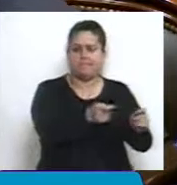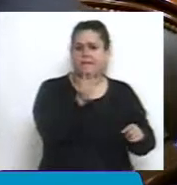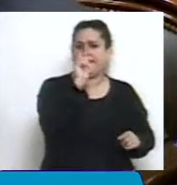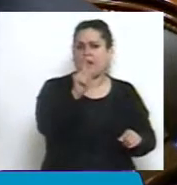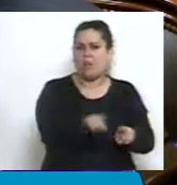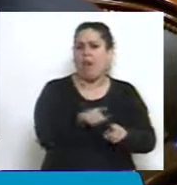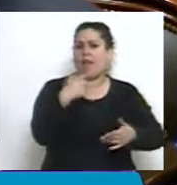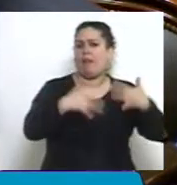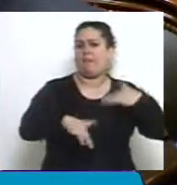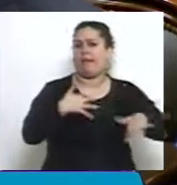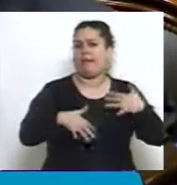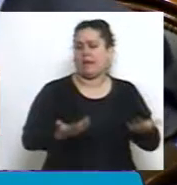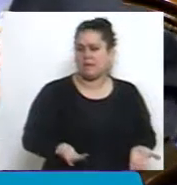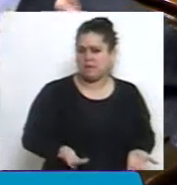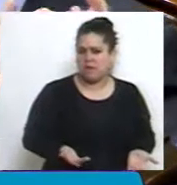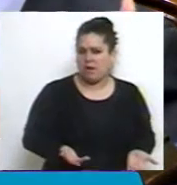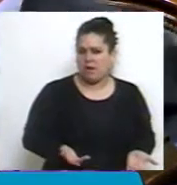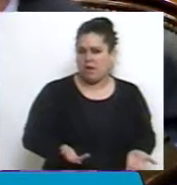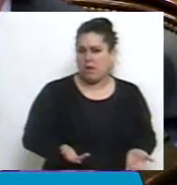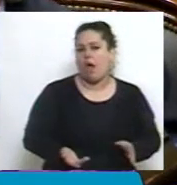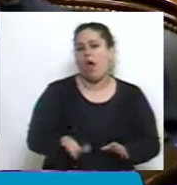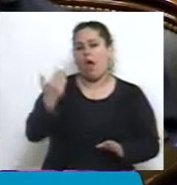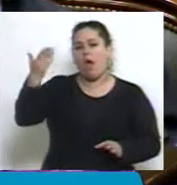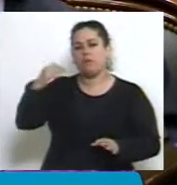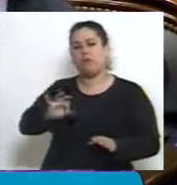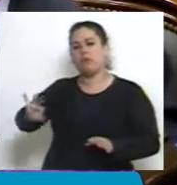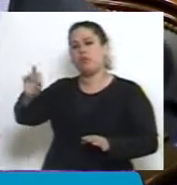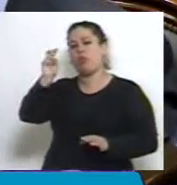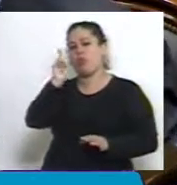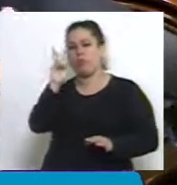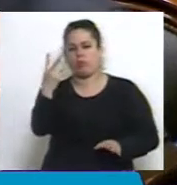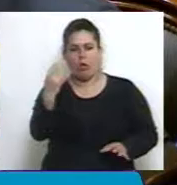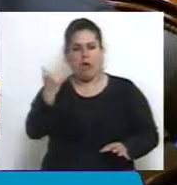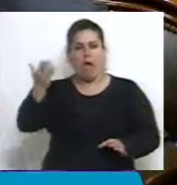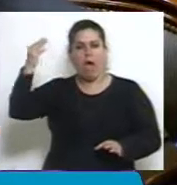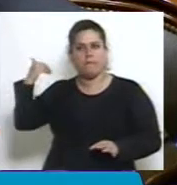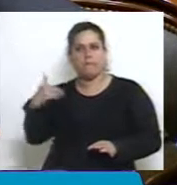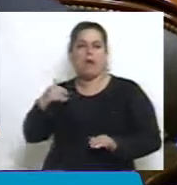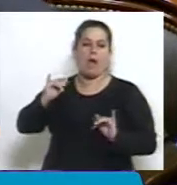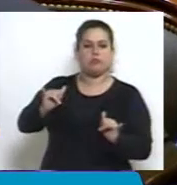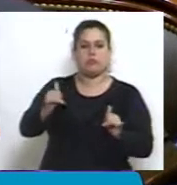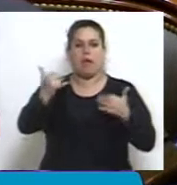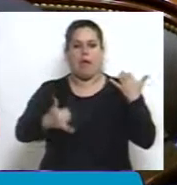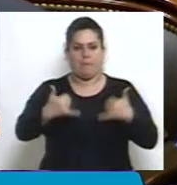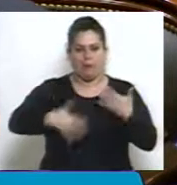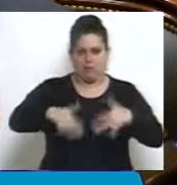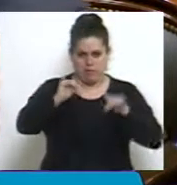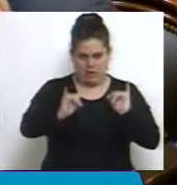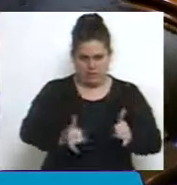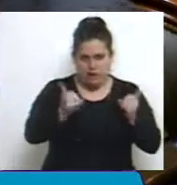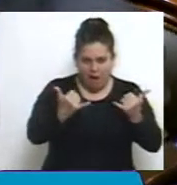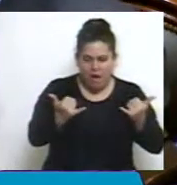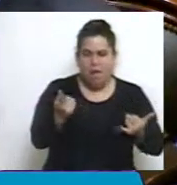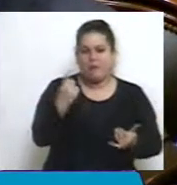de emergencia. Tenía un sentido allá por el 2002, no tiene más sentido la emergencia. Todos